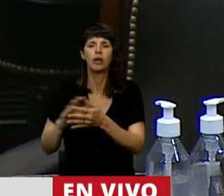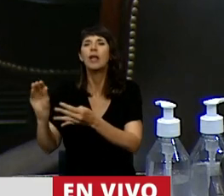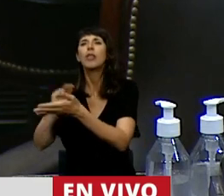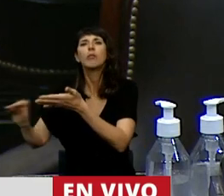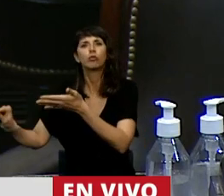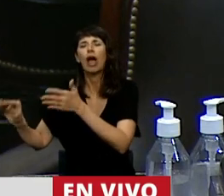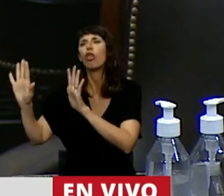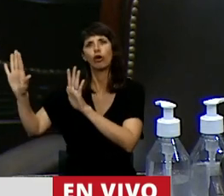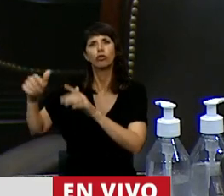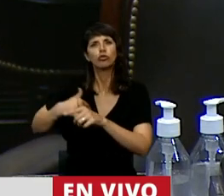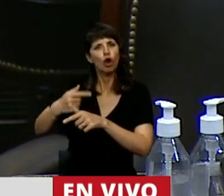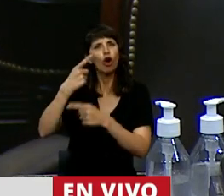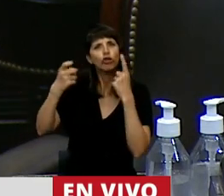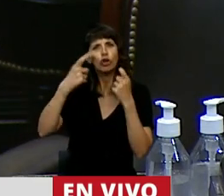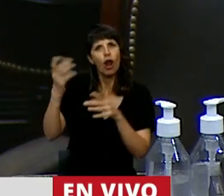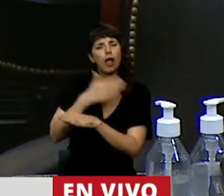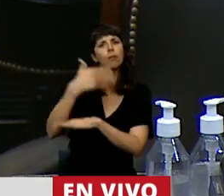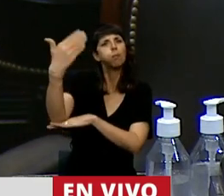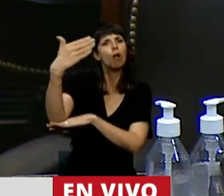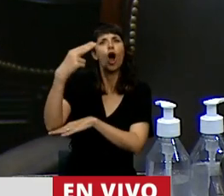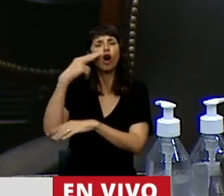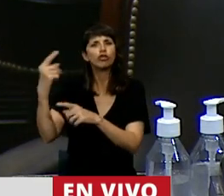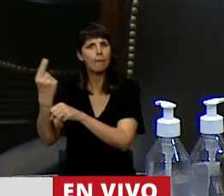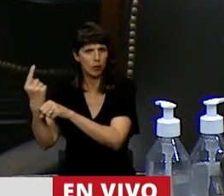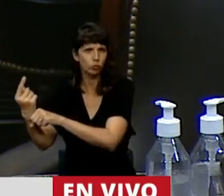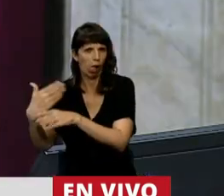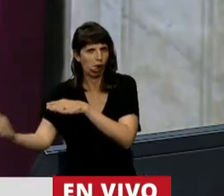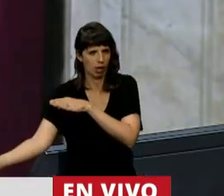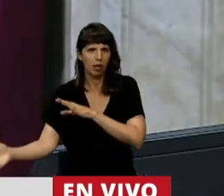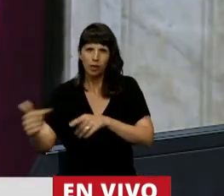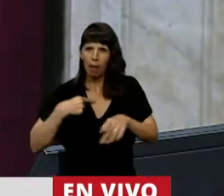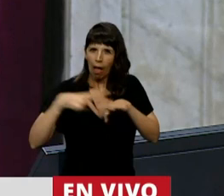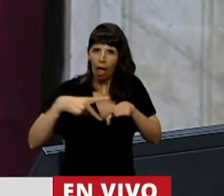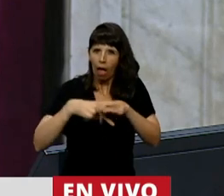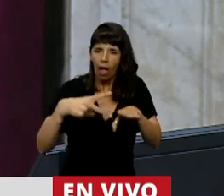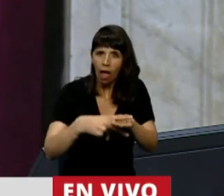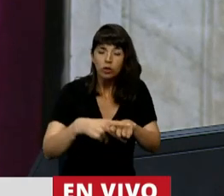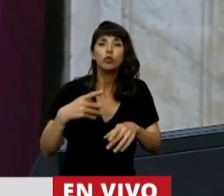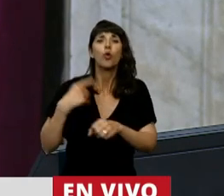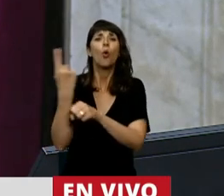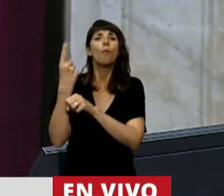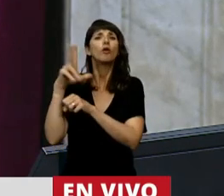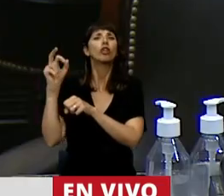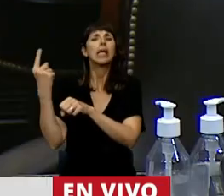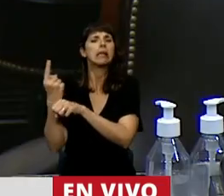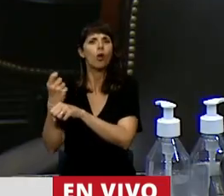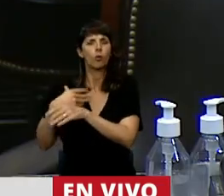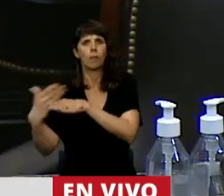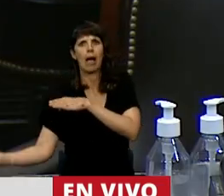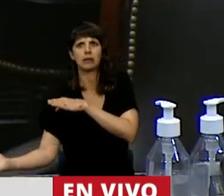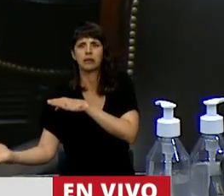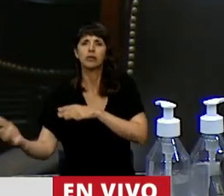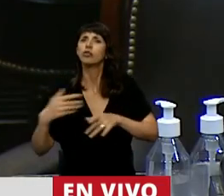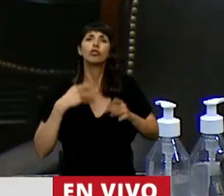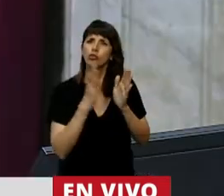11 minutos porque me tomé el trabajo de controlarlo y me va a interrumpir a cada rato. Diputado, está un minuto 30 pasado, tengo la obligación de avisarle